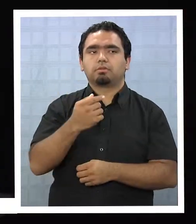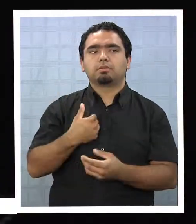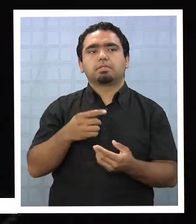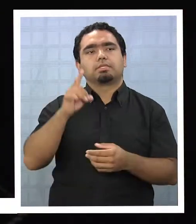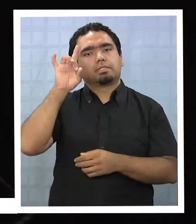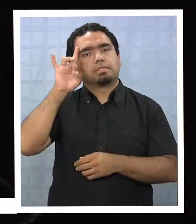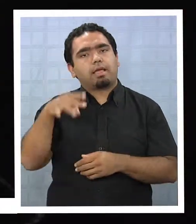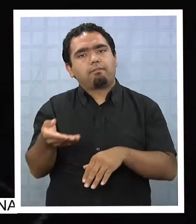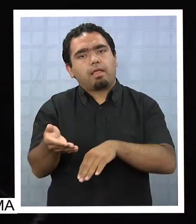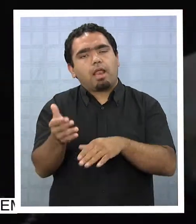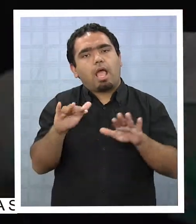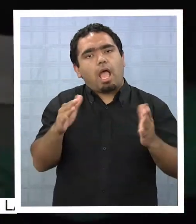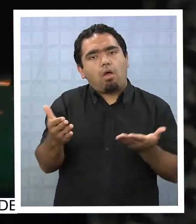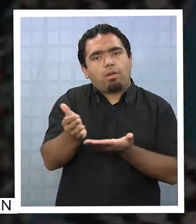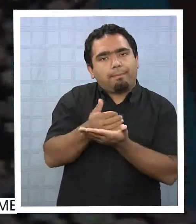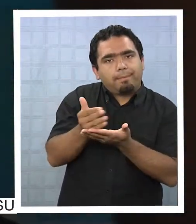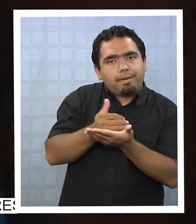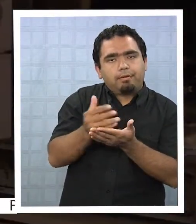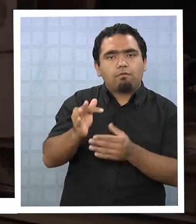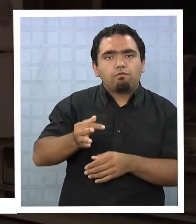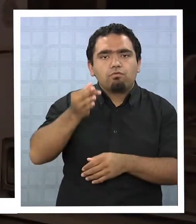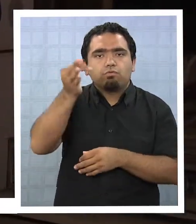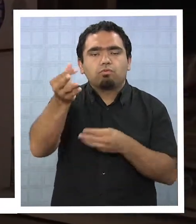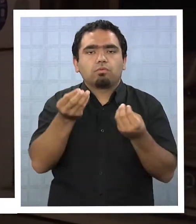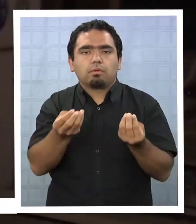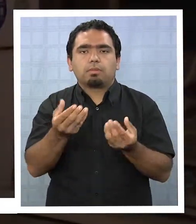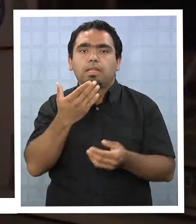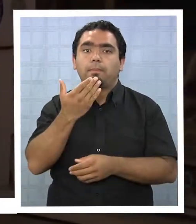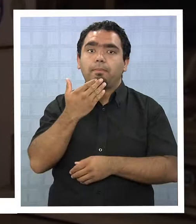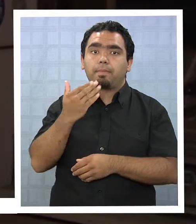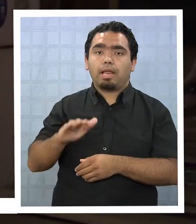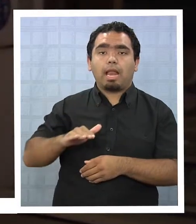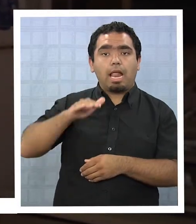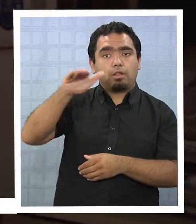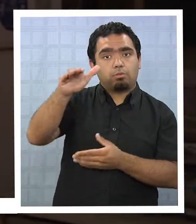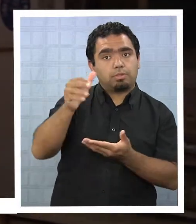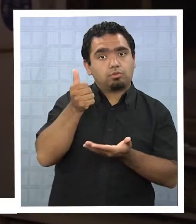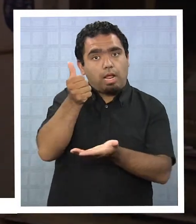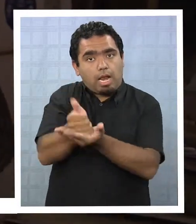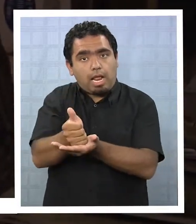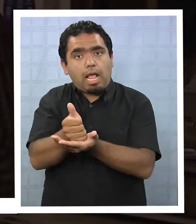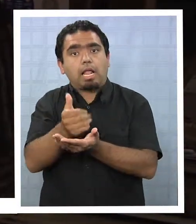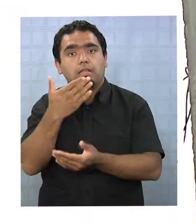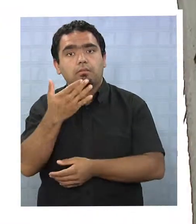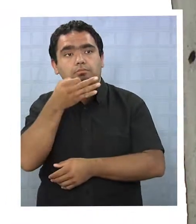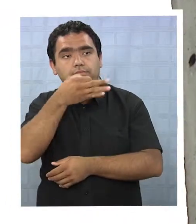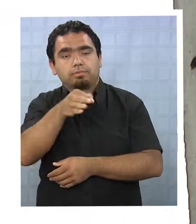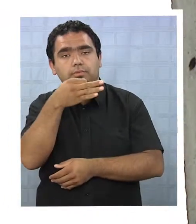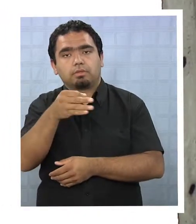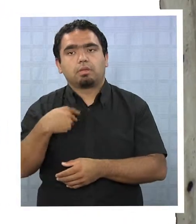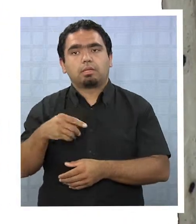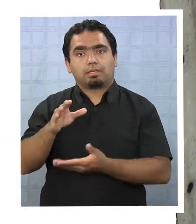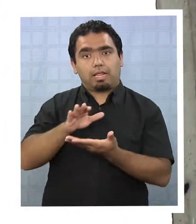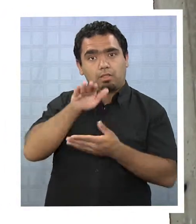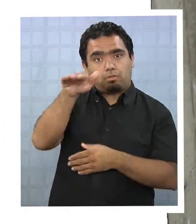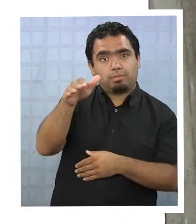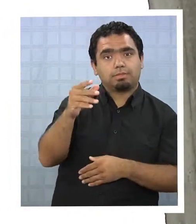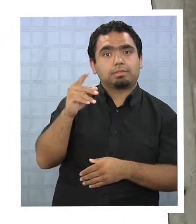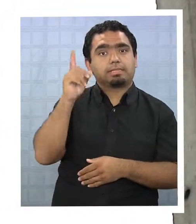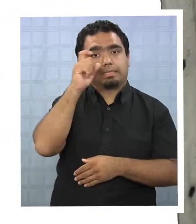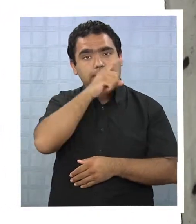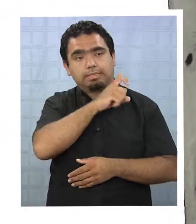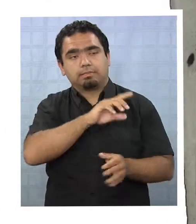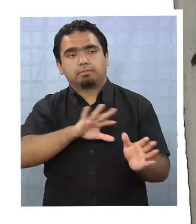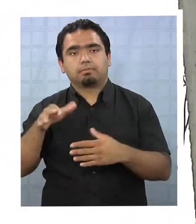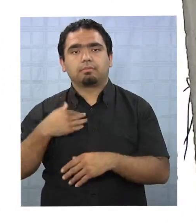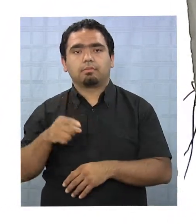proveerá energía para el futuro, según el alcalde de Alto Hospicio, como una que se vio totalmente afectada. Hay que sentarse a analizar